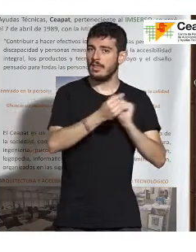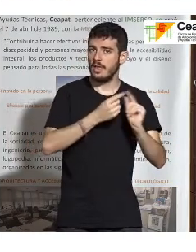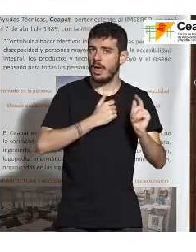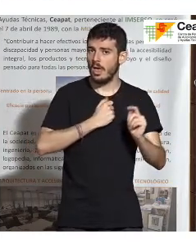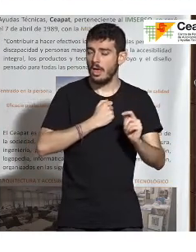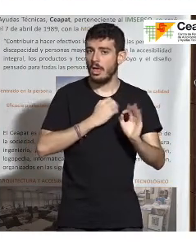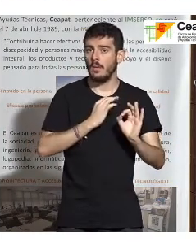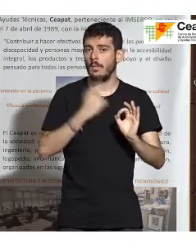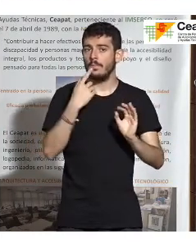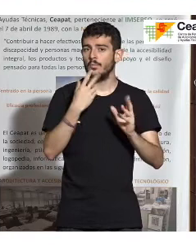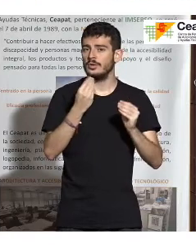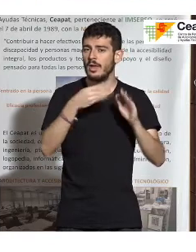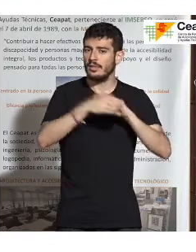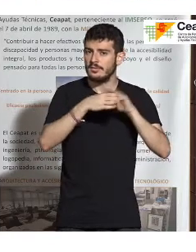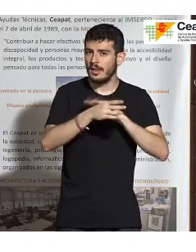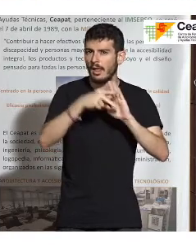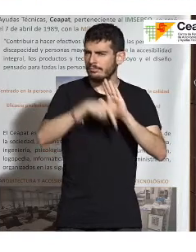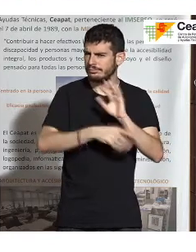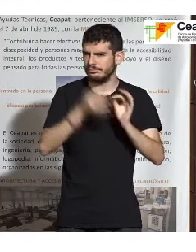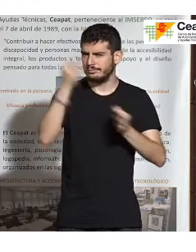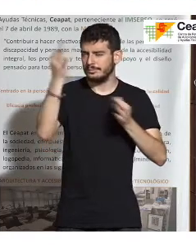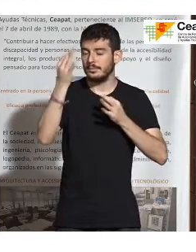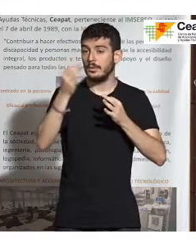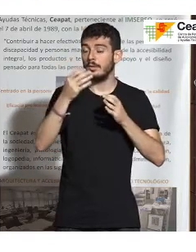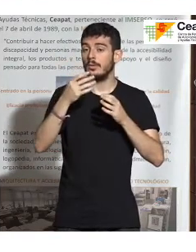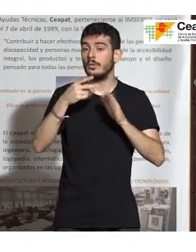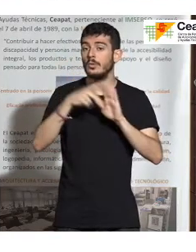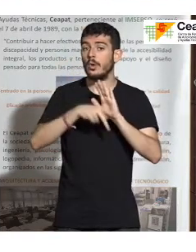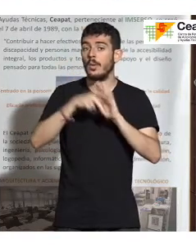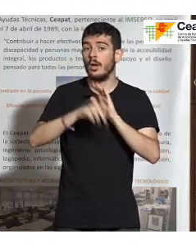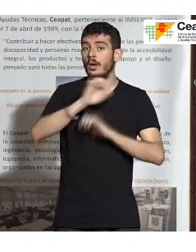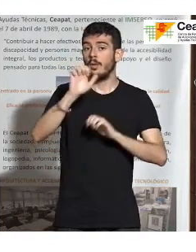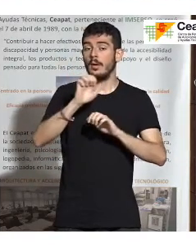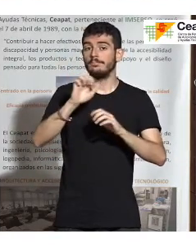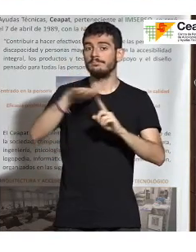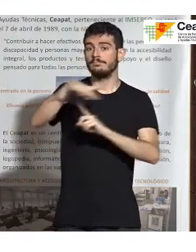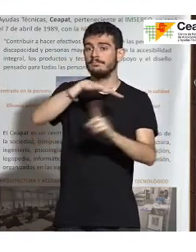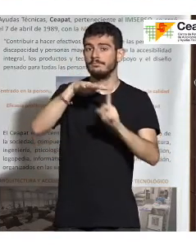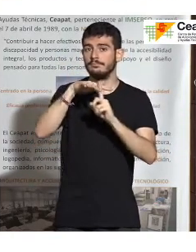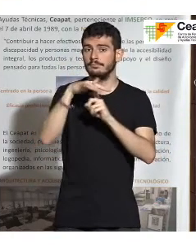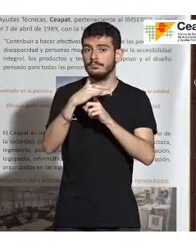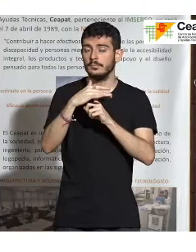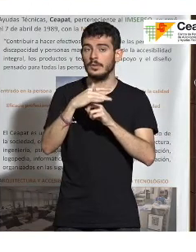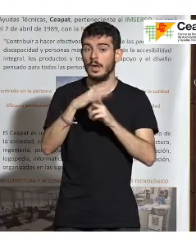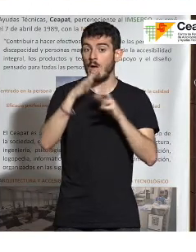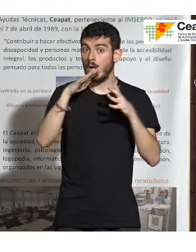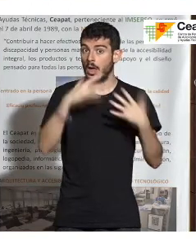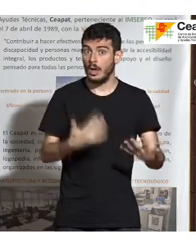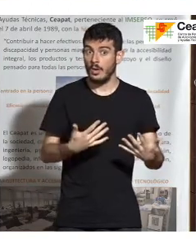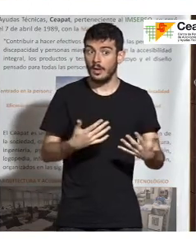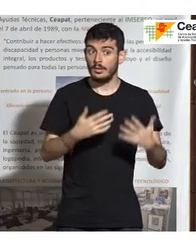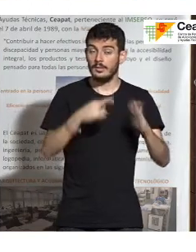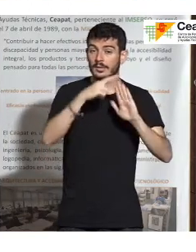en accesibilidad, estamos en un contexto con la norma europea donde a lo mejor podemos presionar un poco para que esa norma, que no tiene ahora mismo ningún requisito de